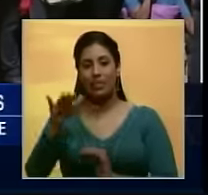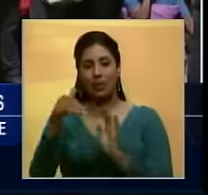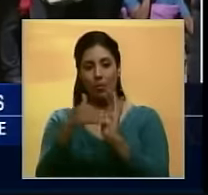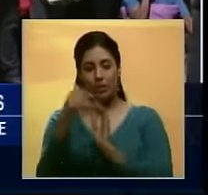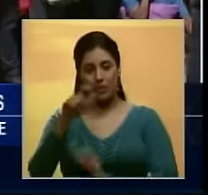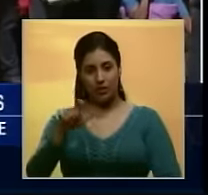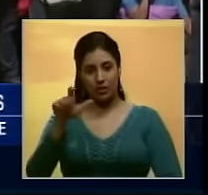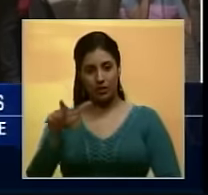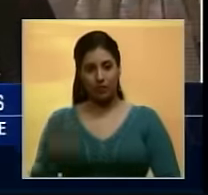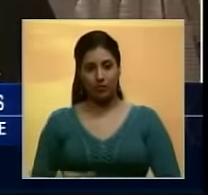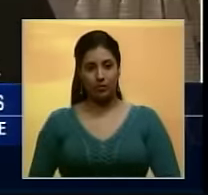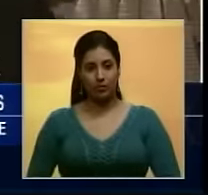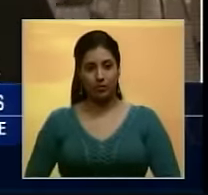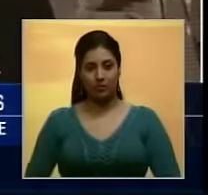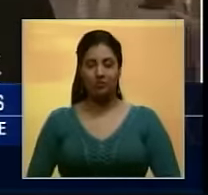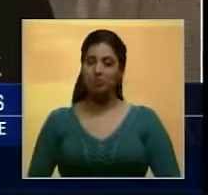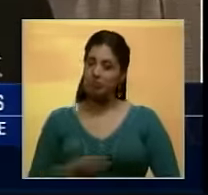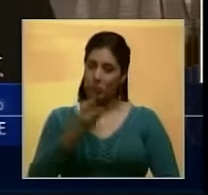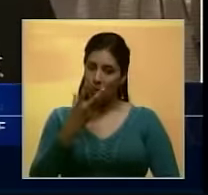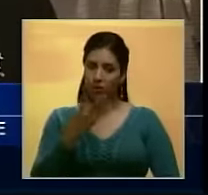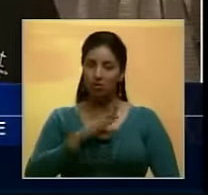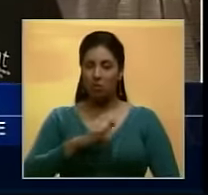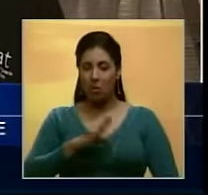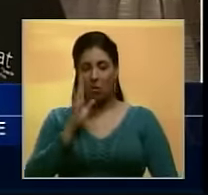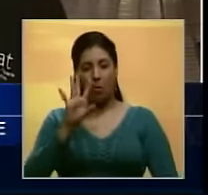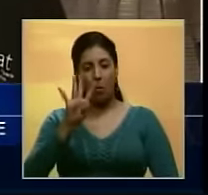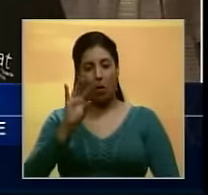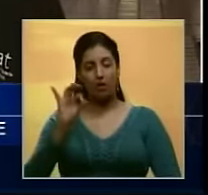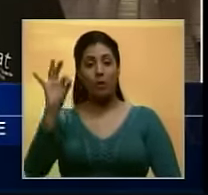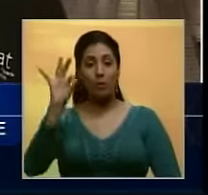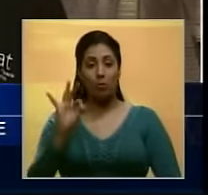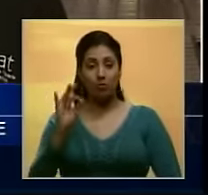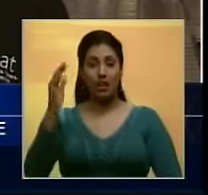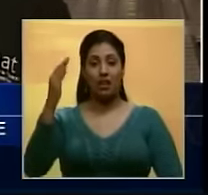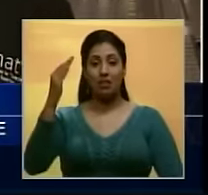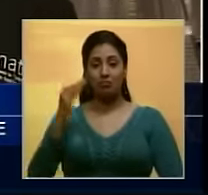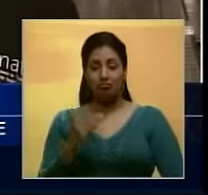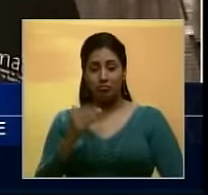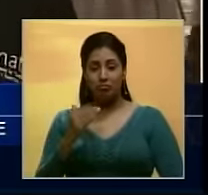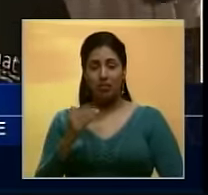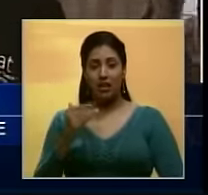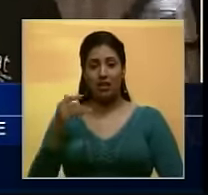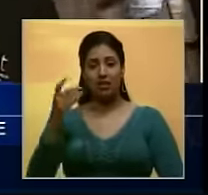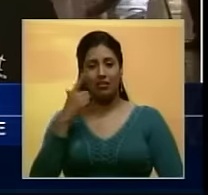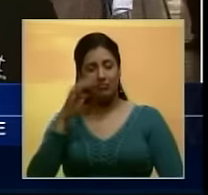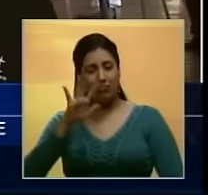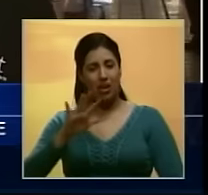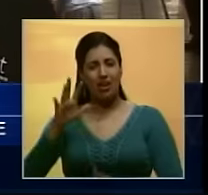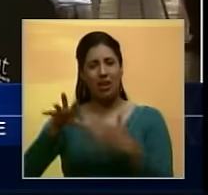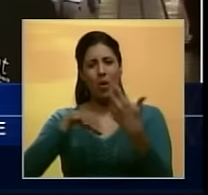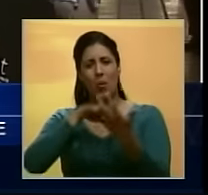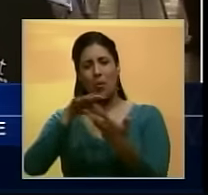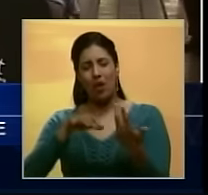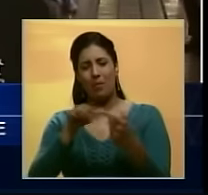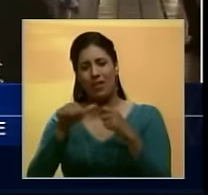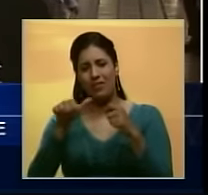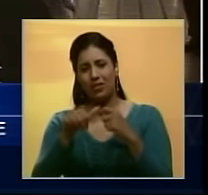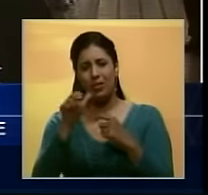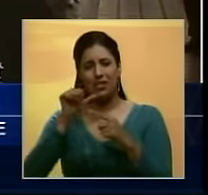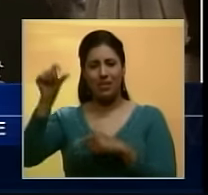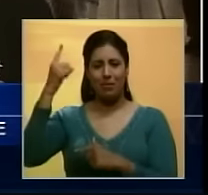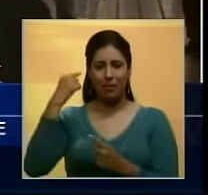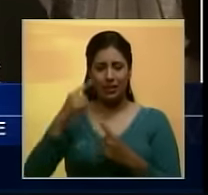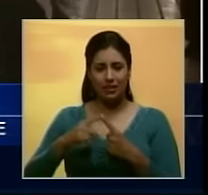mil pasajeros. Bueno, estamos hablando de un 40% menos de pasajeros en virtud a lo suscitado durante la semana